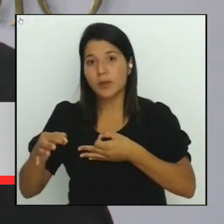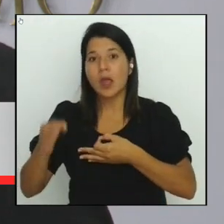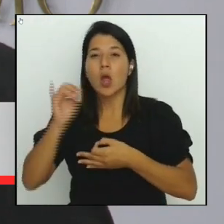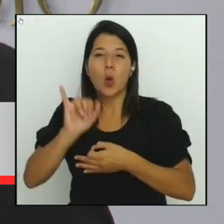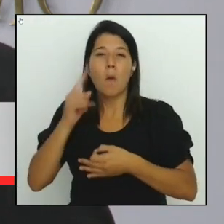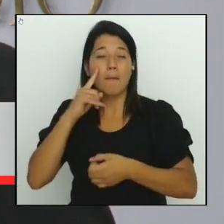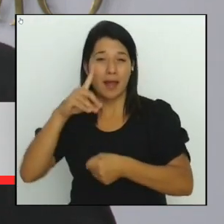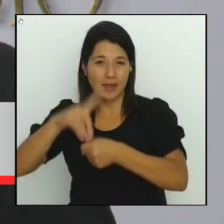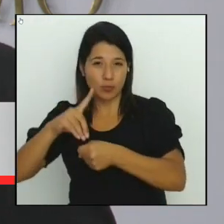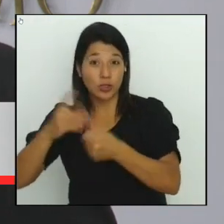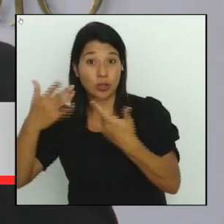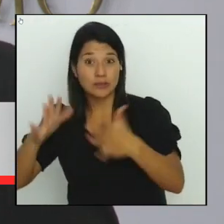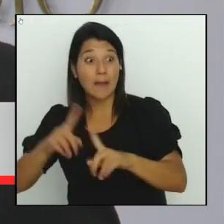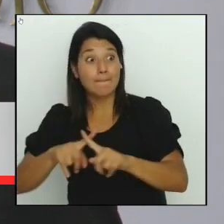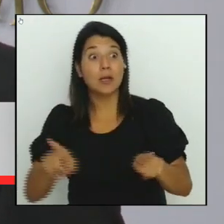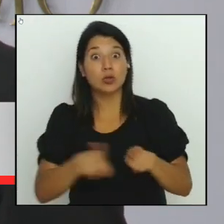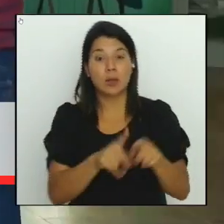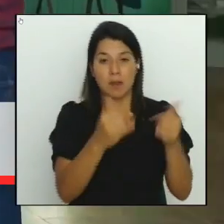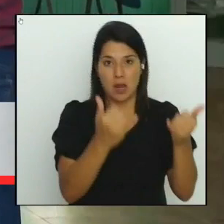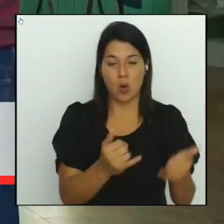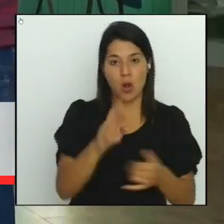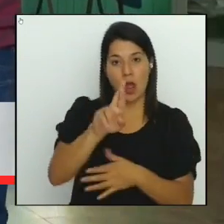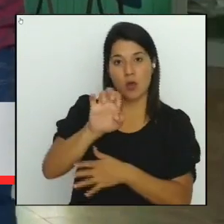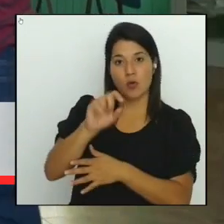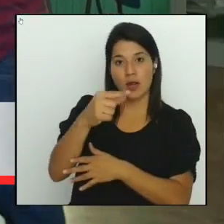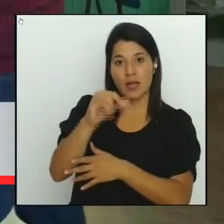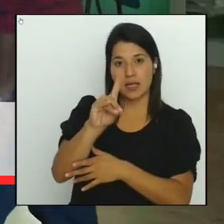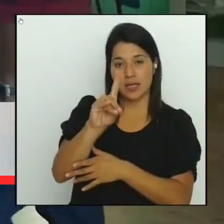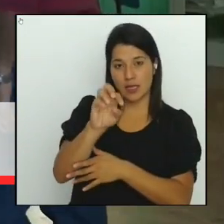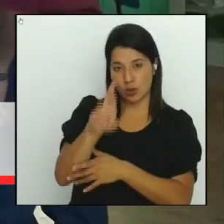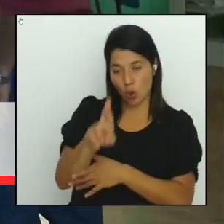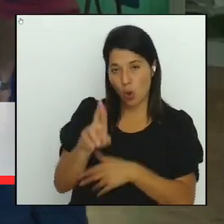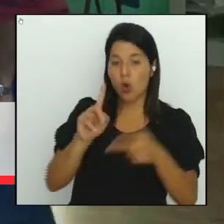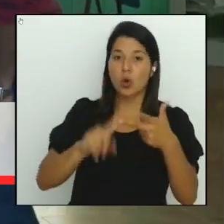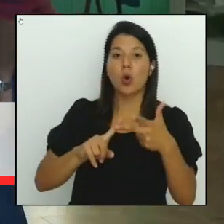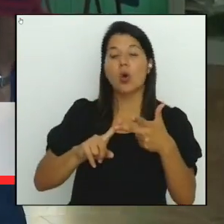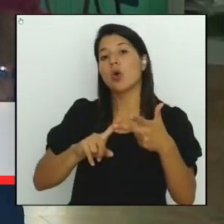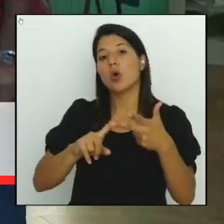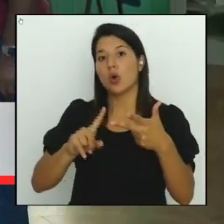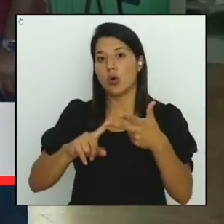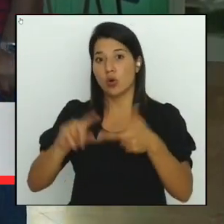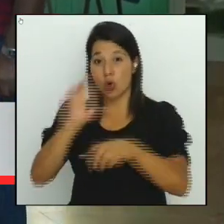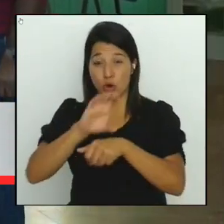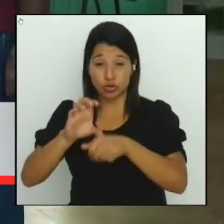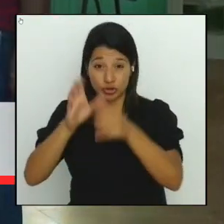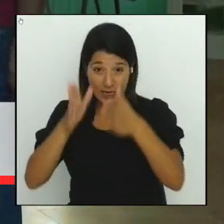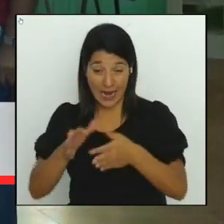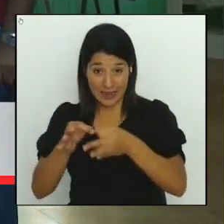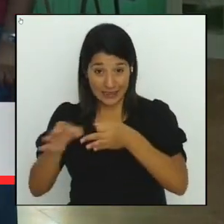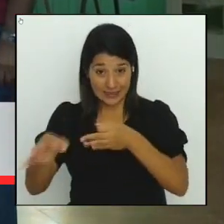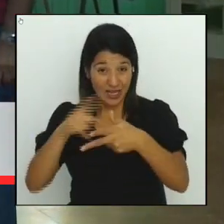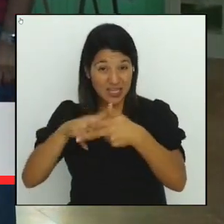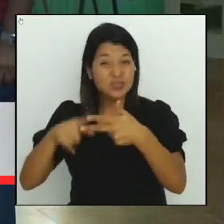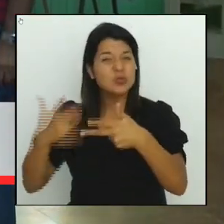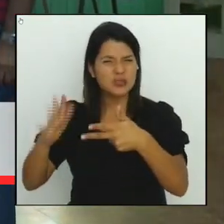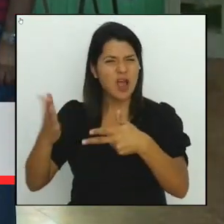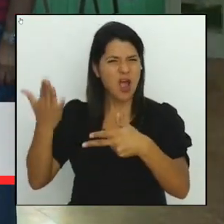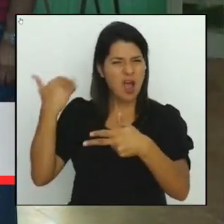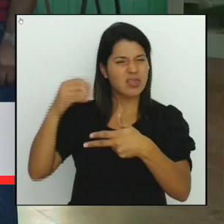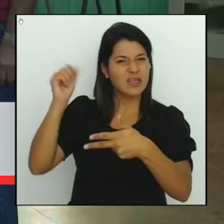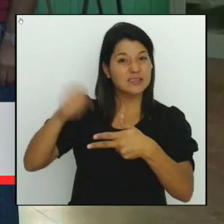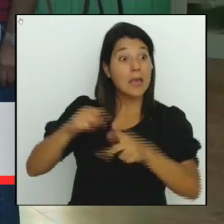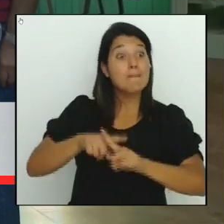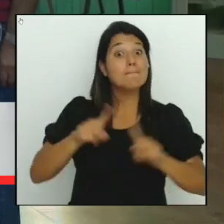listas de concejales de distrito. Pero no la teníamos para los puestos uninominales, que son tres,